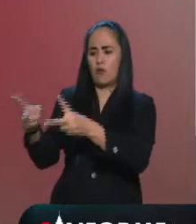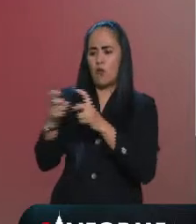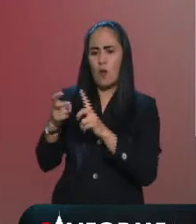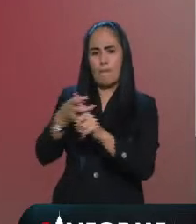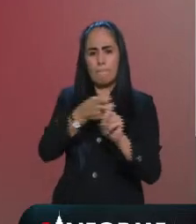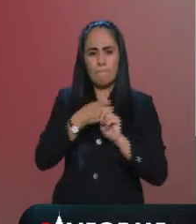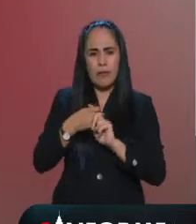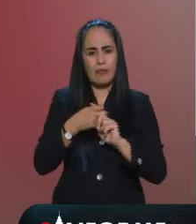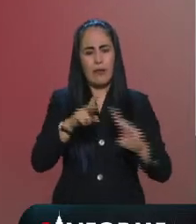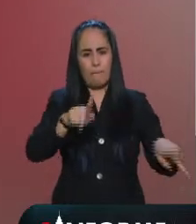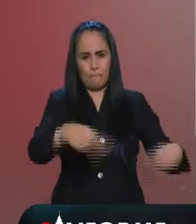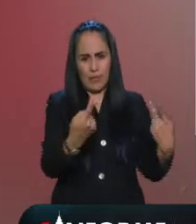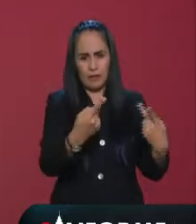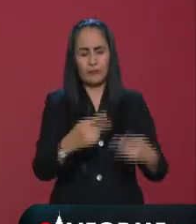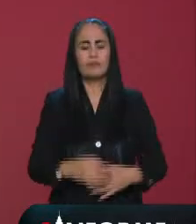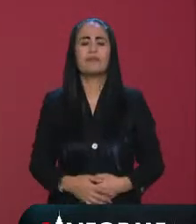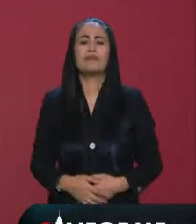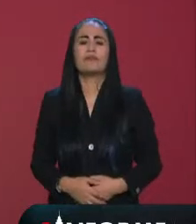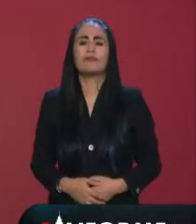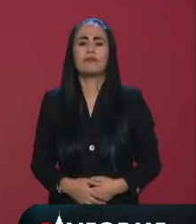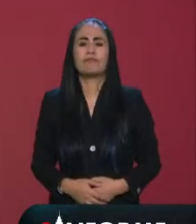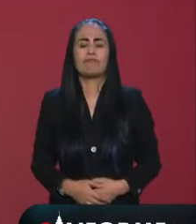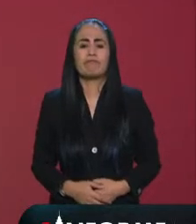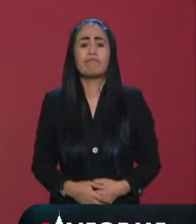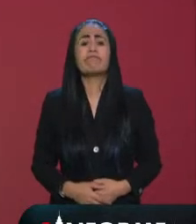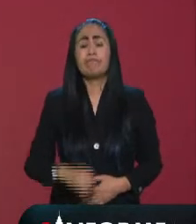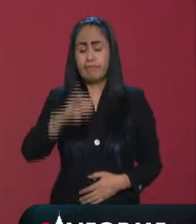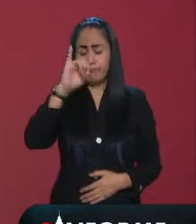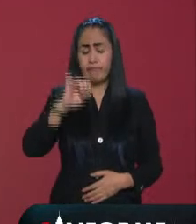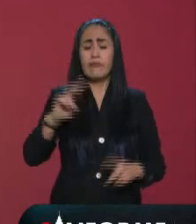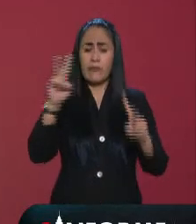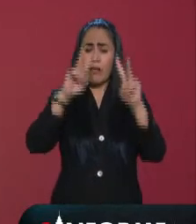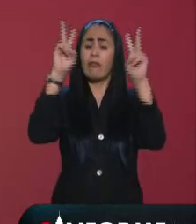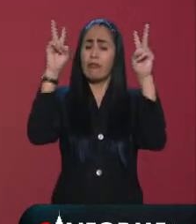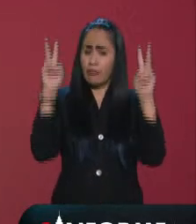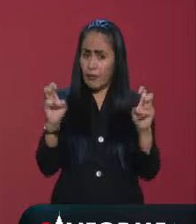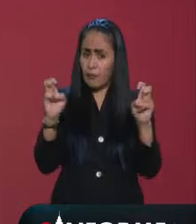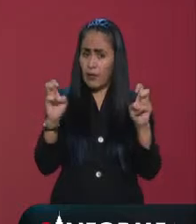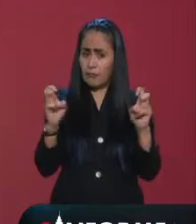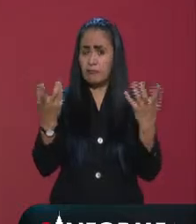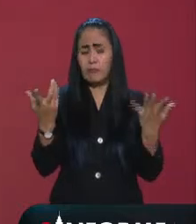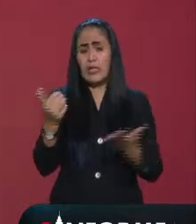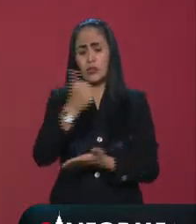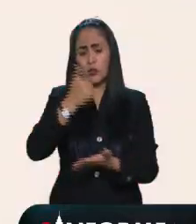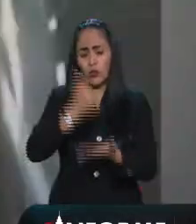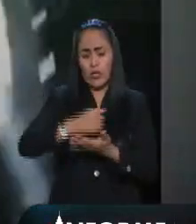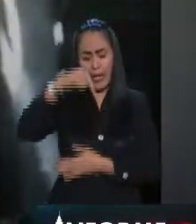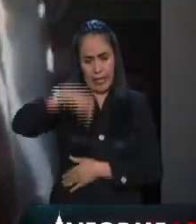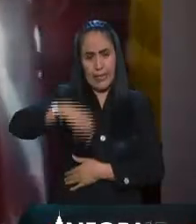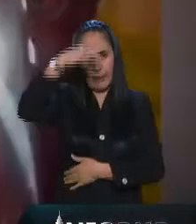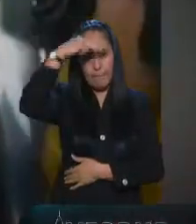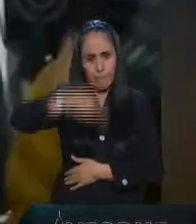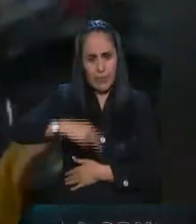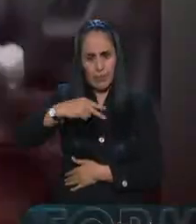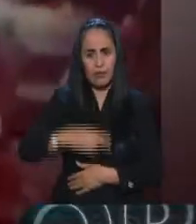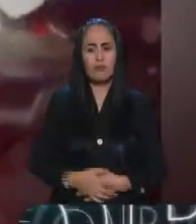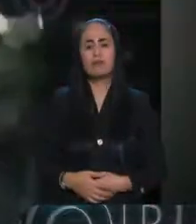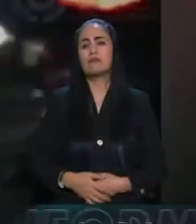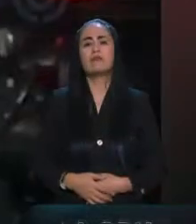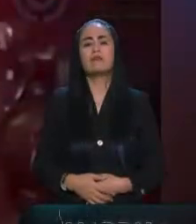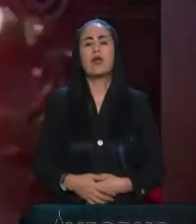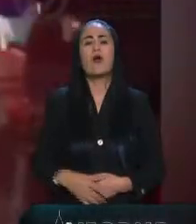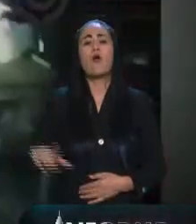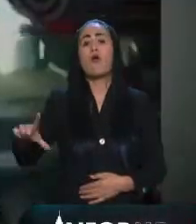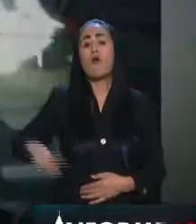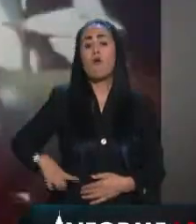presidente Andrés Manuel López Obrador informó que si bien se trata de un tema que corresponde a la Ciudad de México desde la nueva visión de